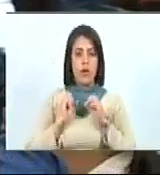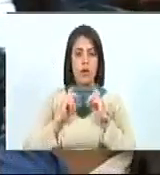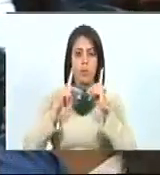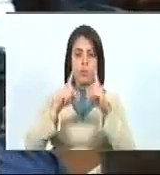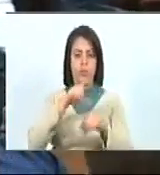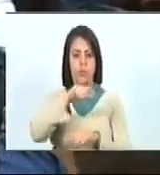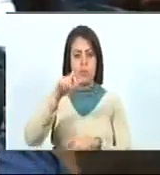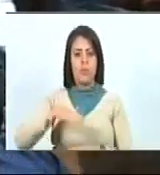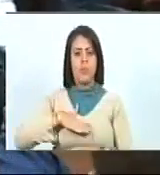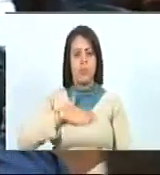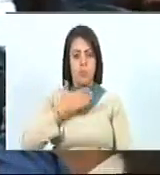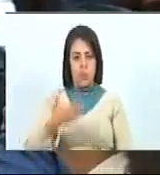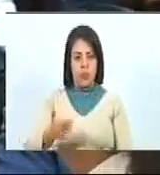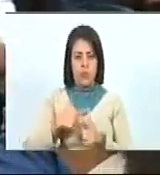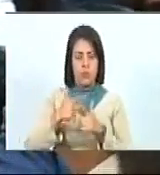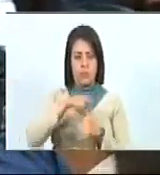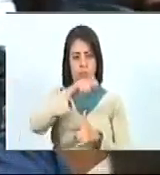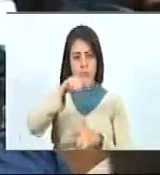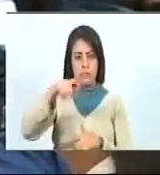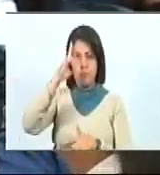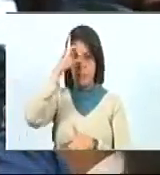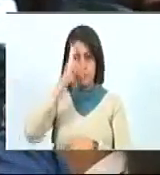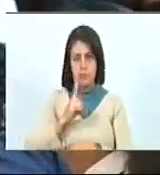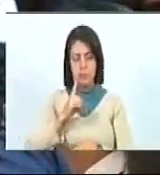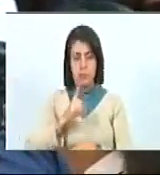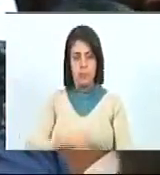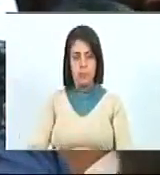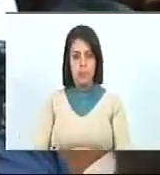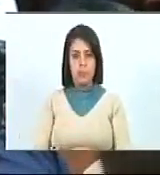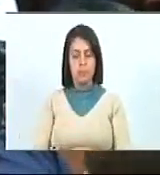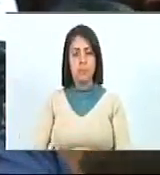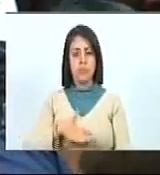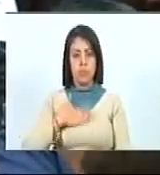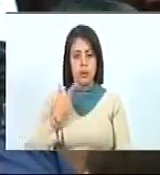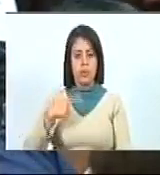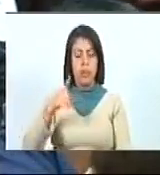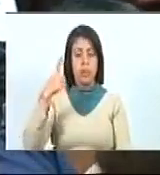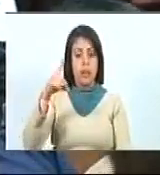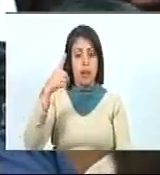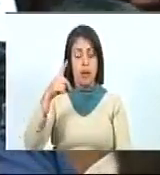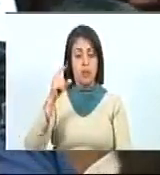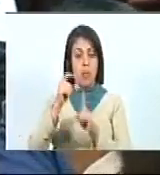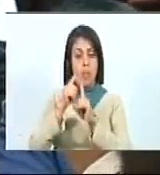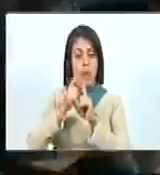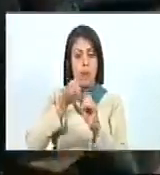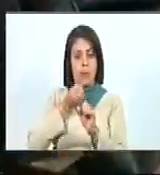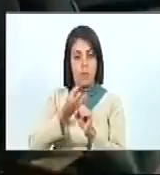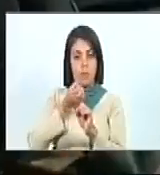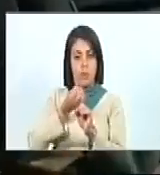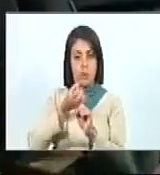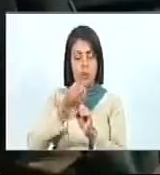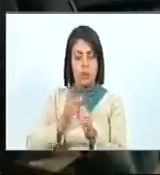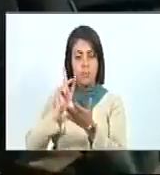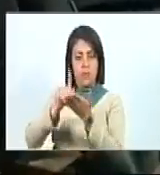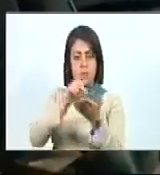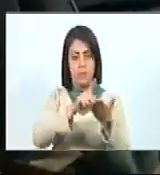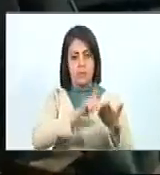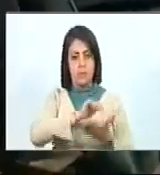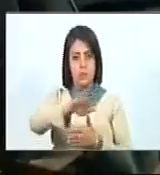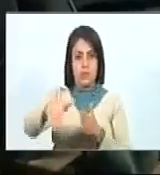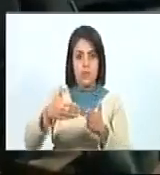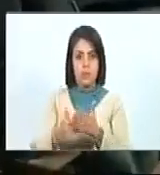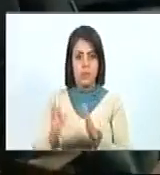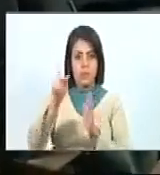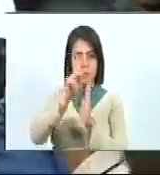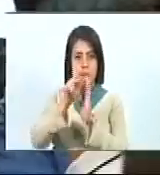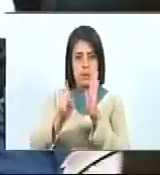oportunidad y la posibilidad a personas con discapacidad para que tengan un derecho de palabra, para que sean protagonistas y sean